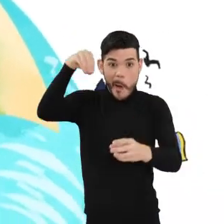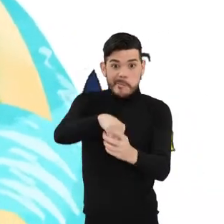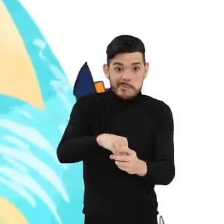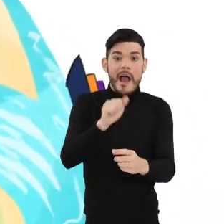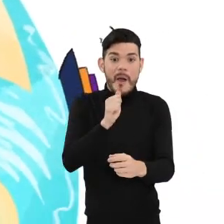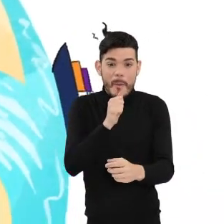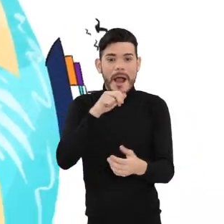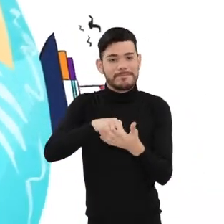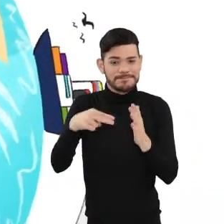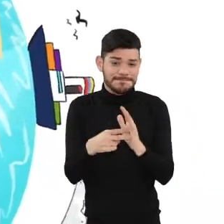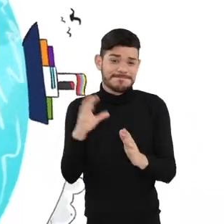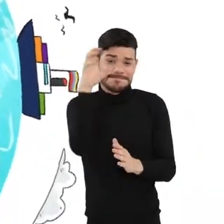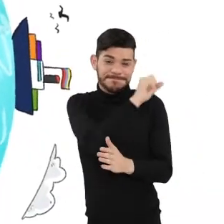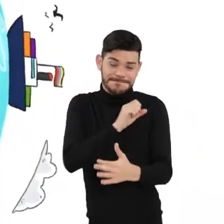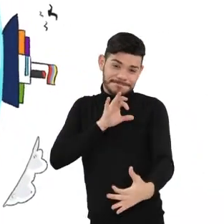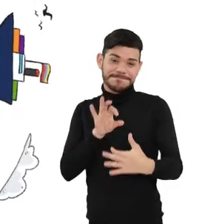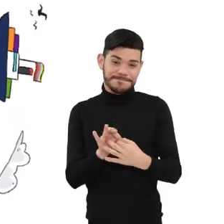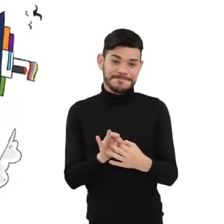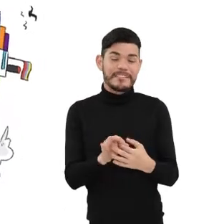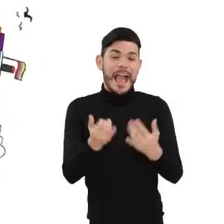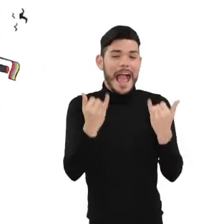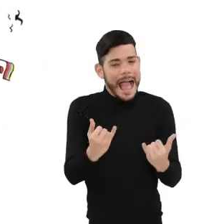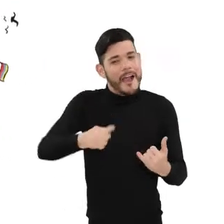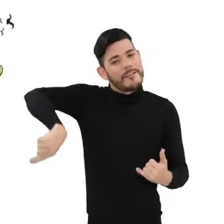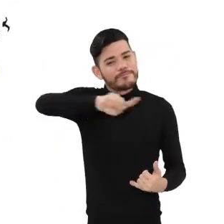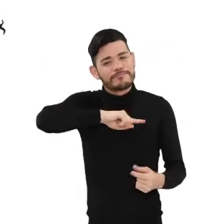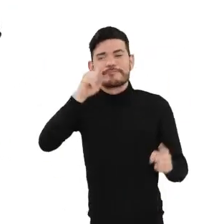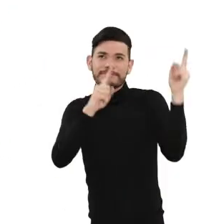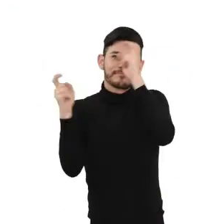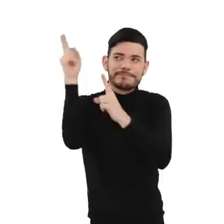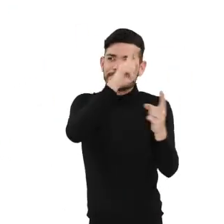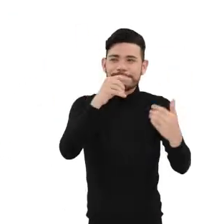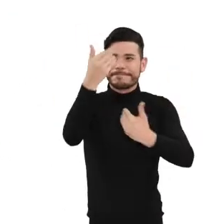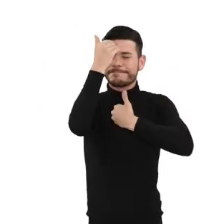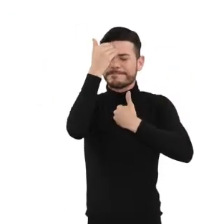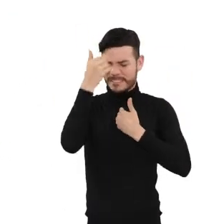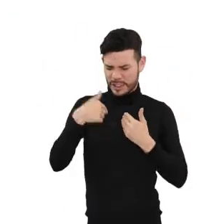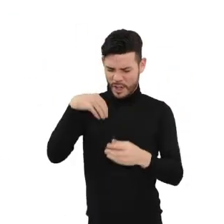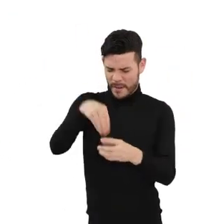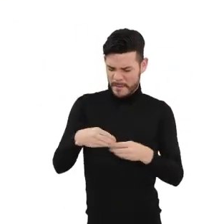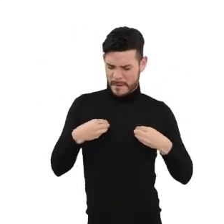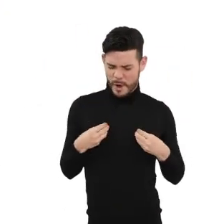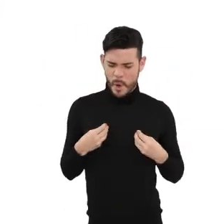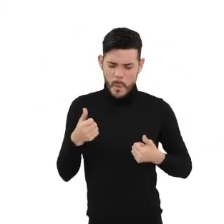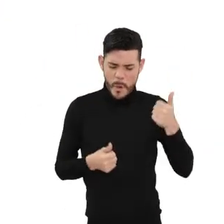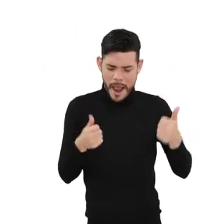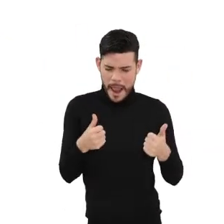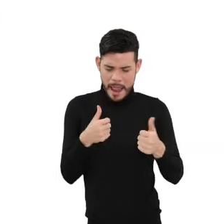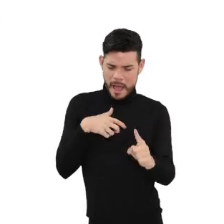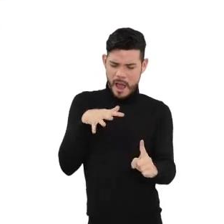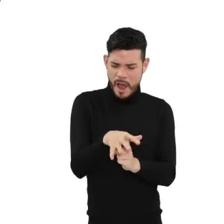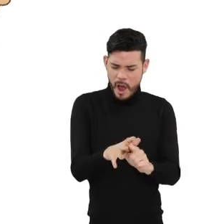cuenca es un hecho que demuestra que estamos interconectados. Así que vale la pena preguntarnos en qué cuenca